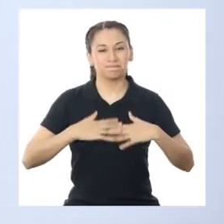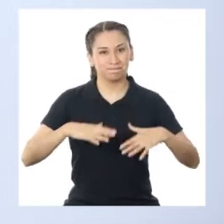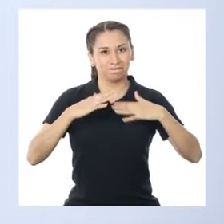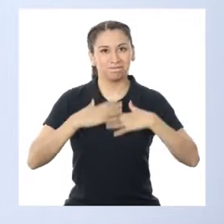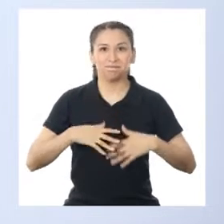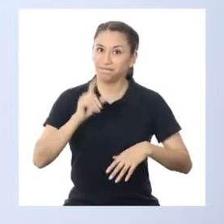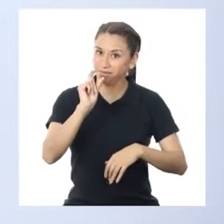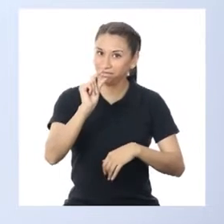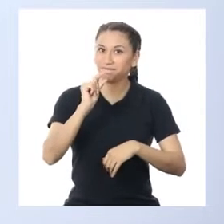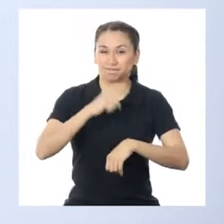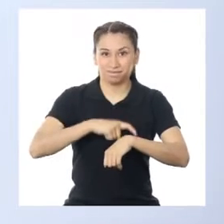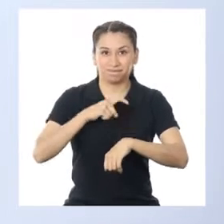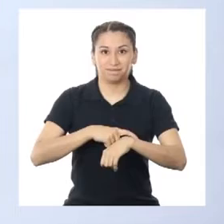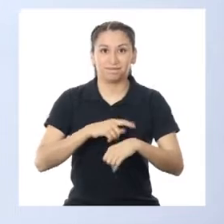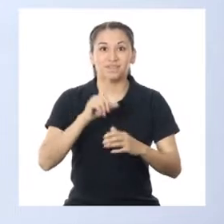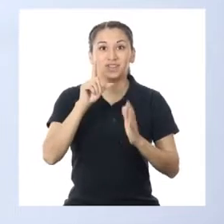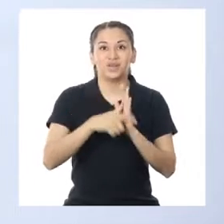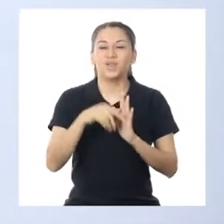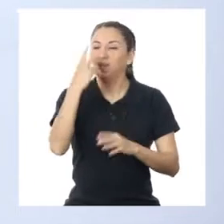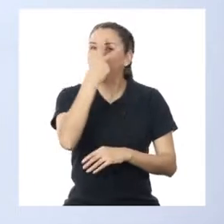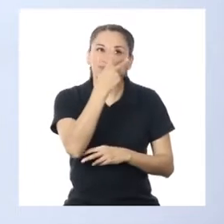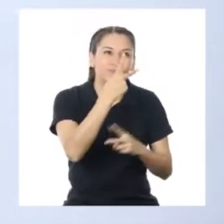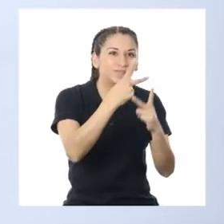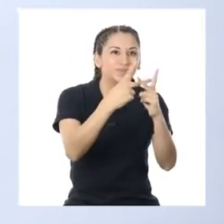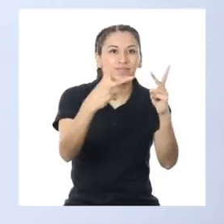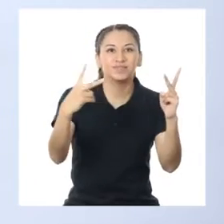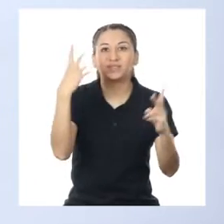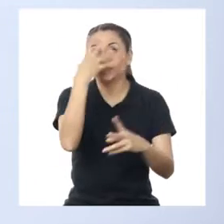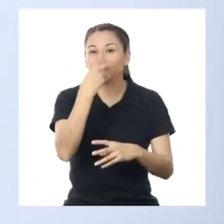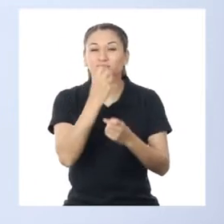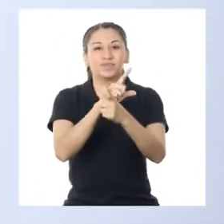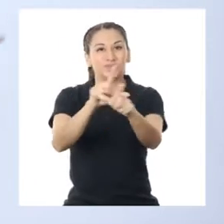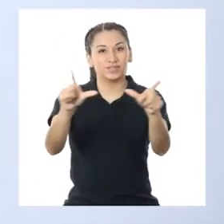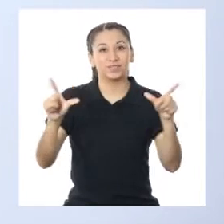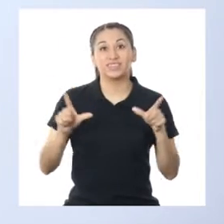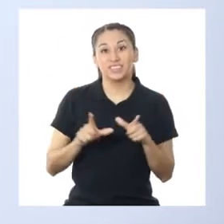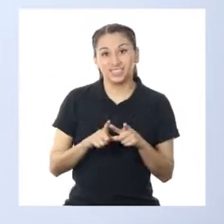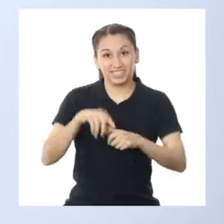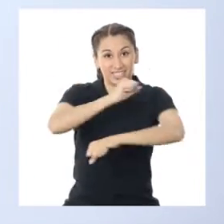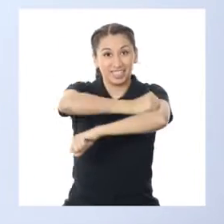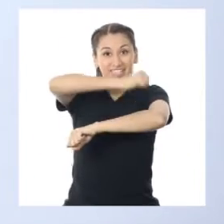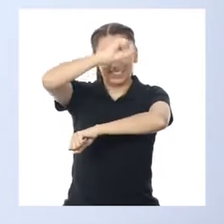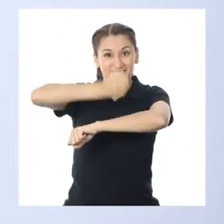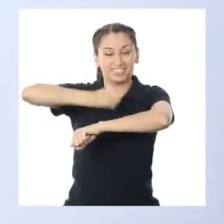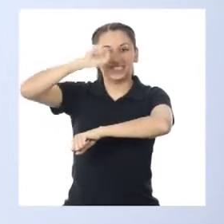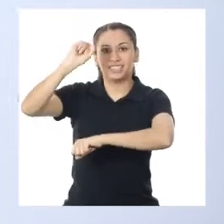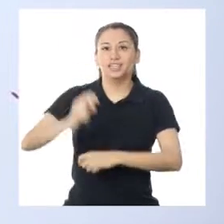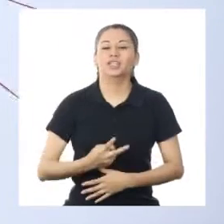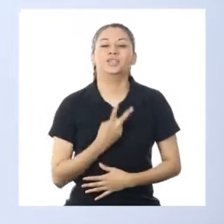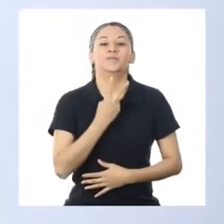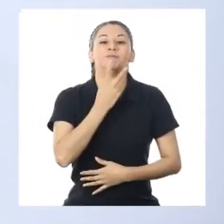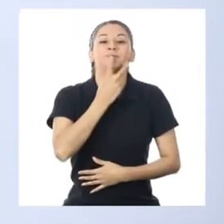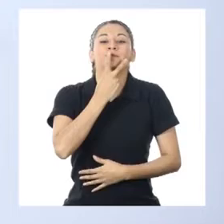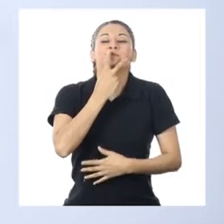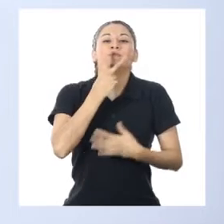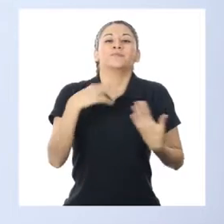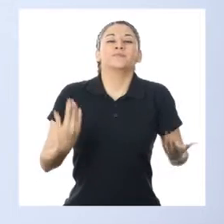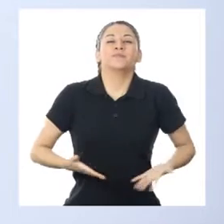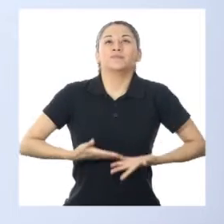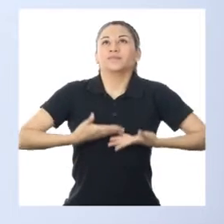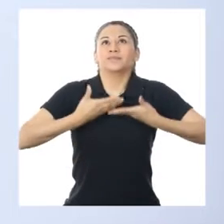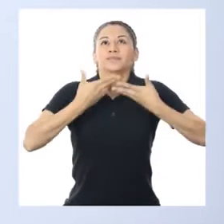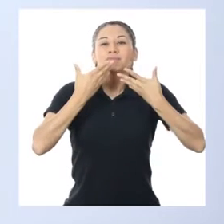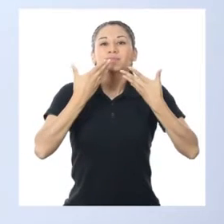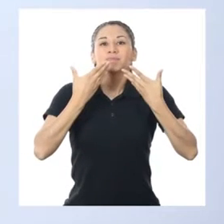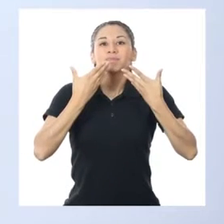momento mientras contemplamos el hermoso paisaje de la sierra. ¡Eso es! Vamos a respirar. Tomamos el